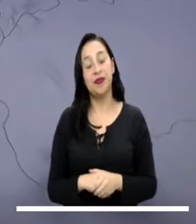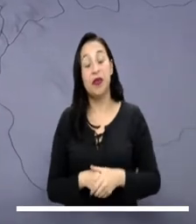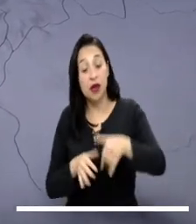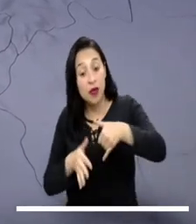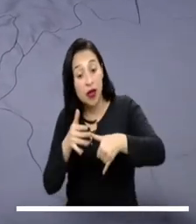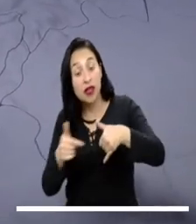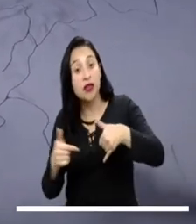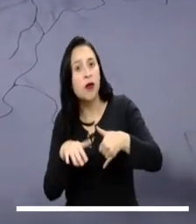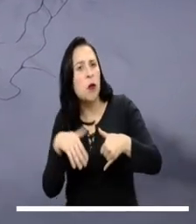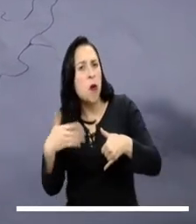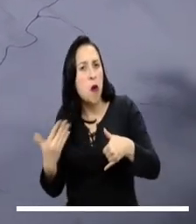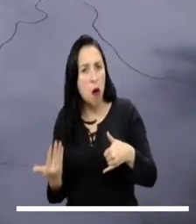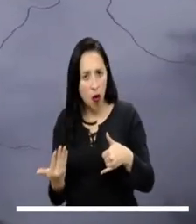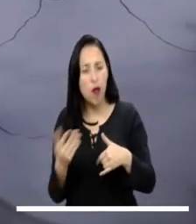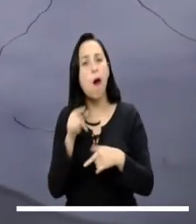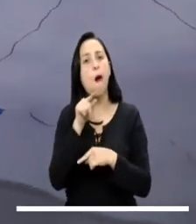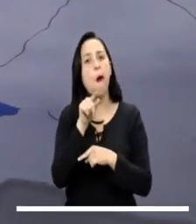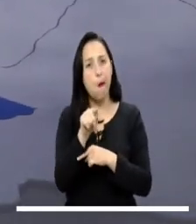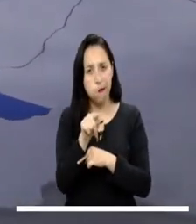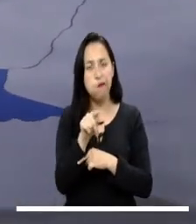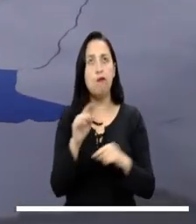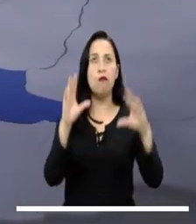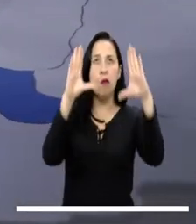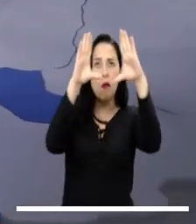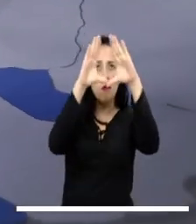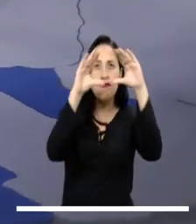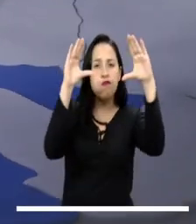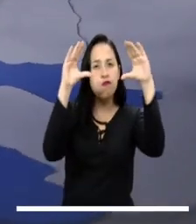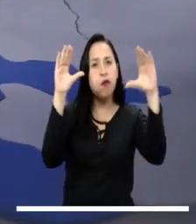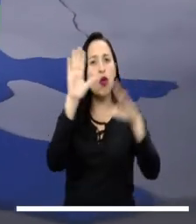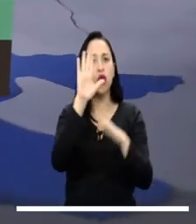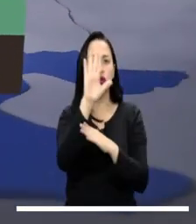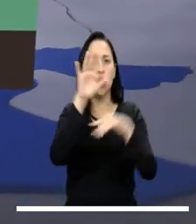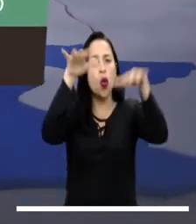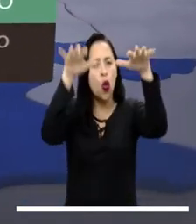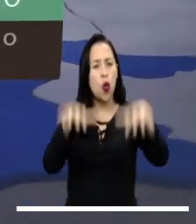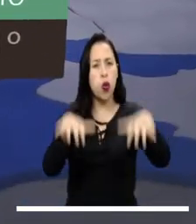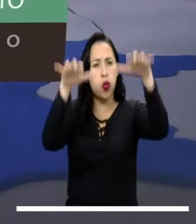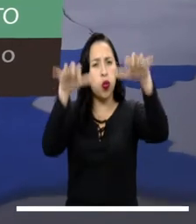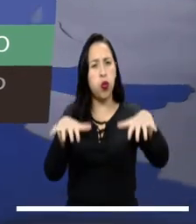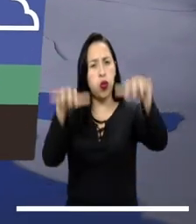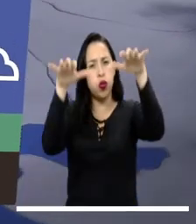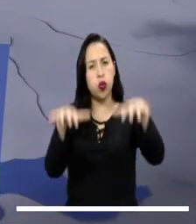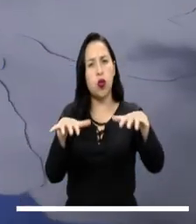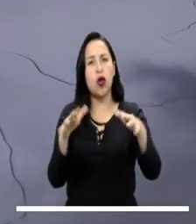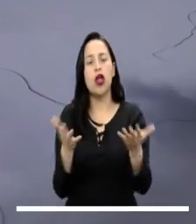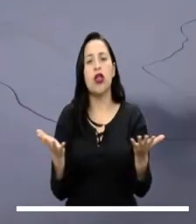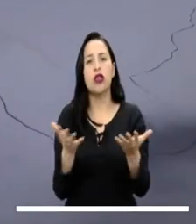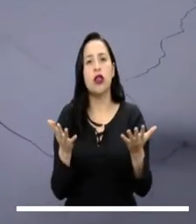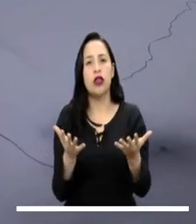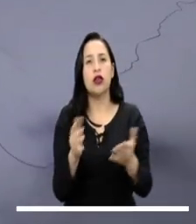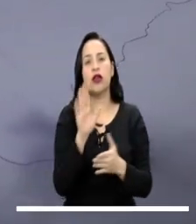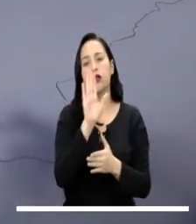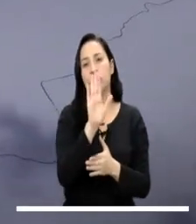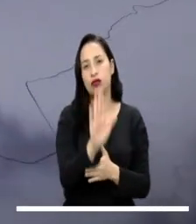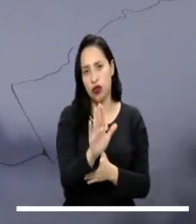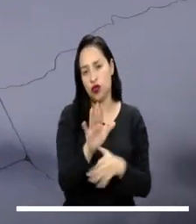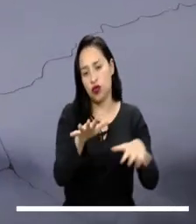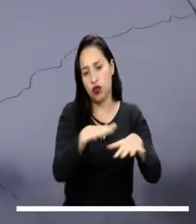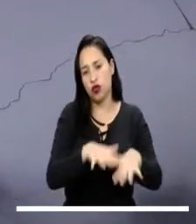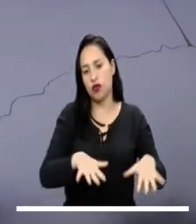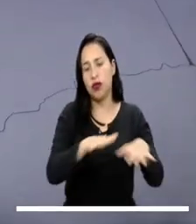día el Pacífico colombiano presenciará un aumento considerable de las lluvias y es probable que surjan tormentas eléctricas en la zona.